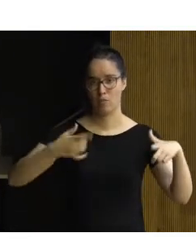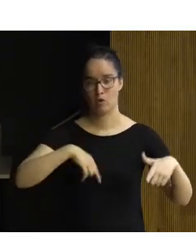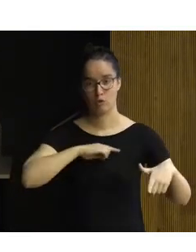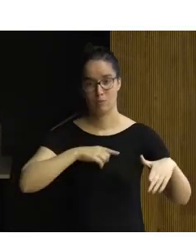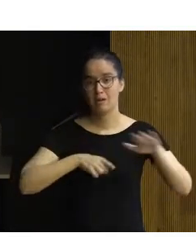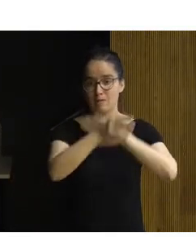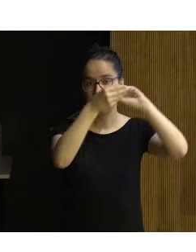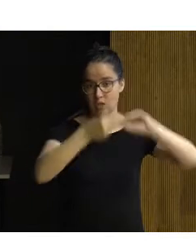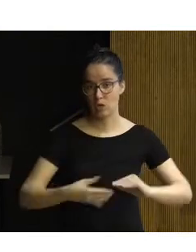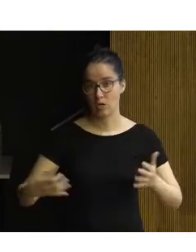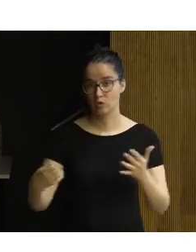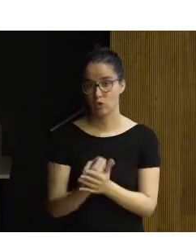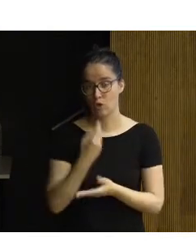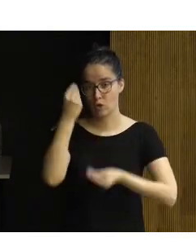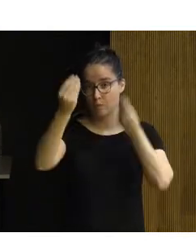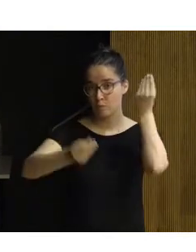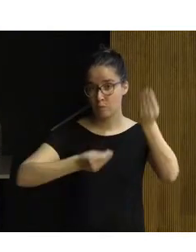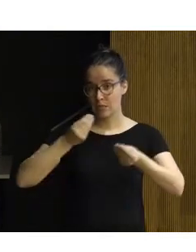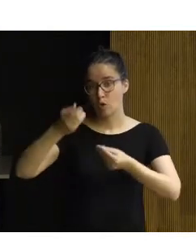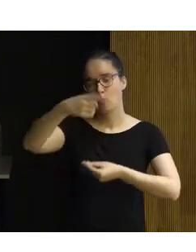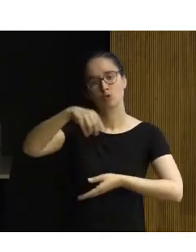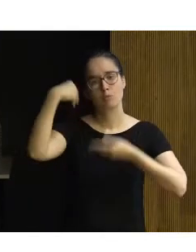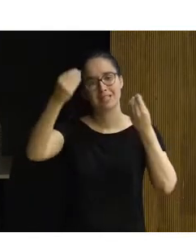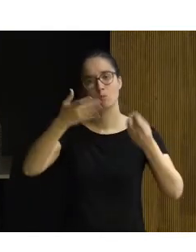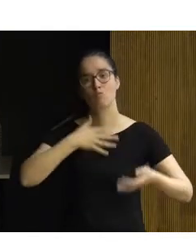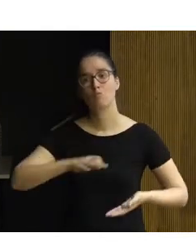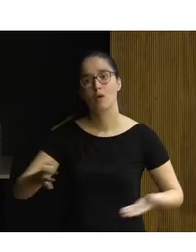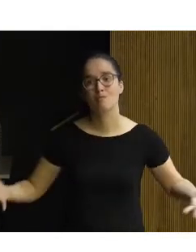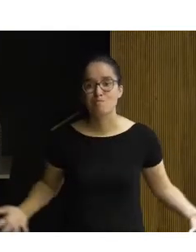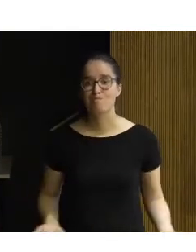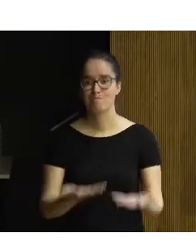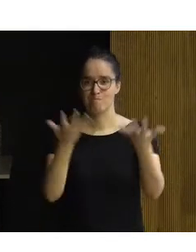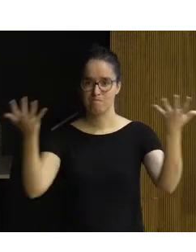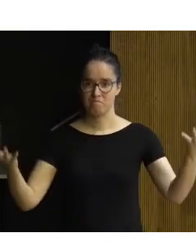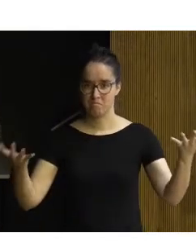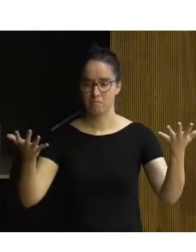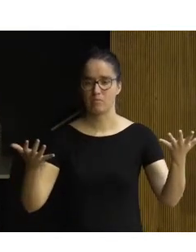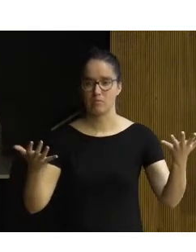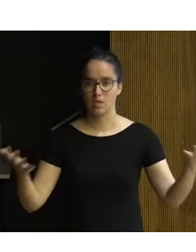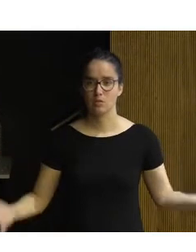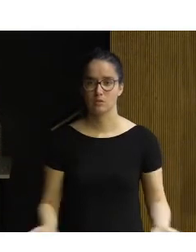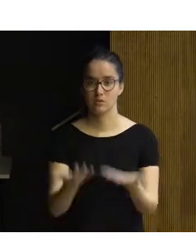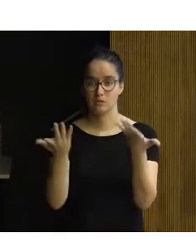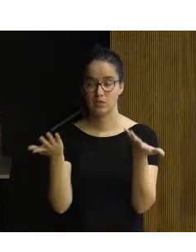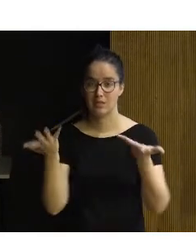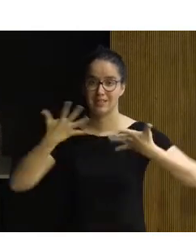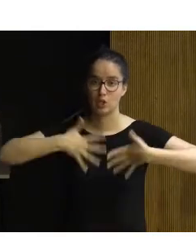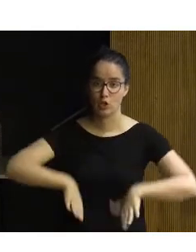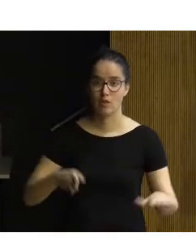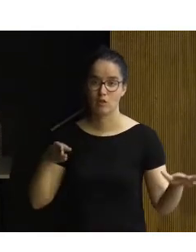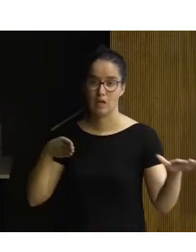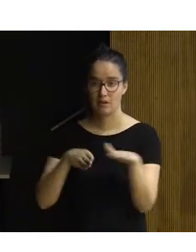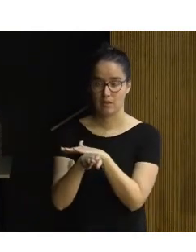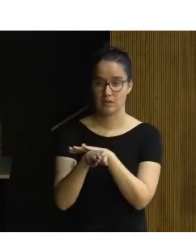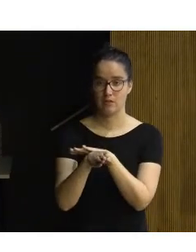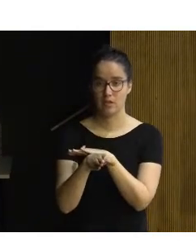desarrollar todo aquello que consideren o que consideréis puede impulsar la interiorización de la accesibilidad